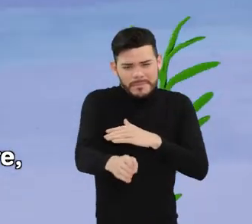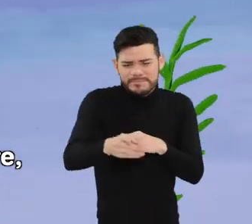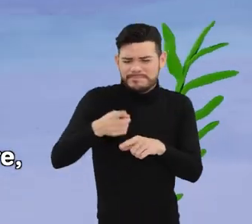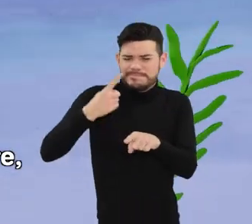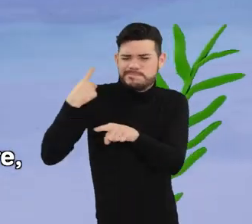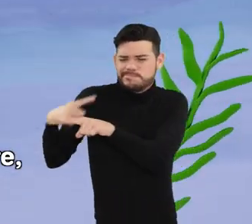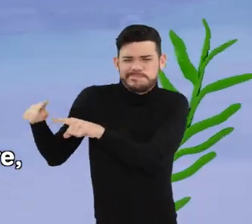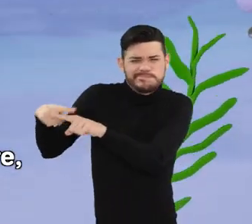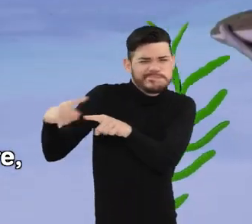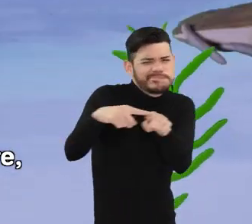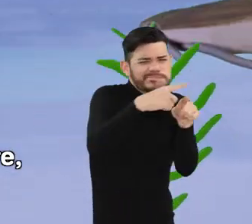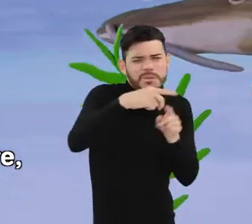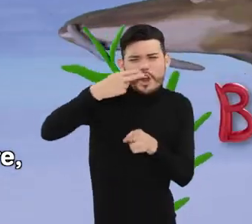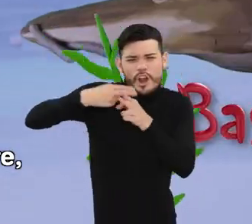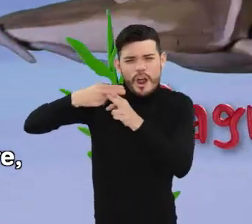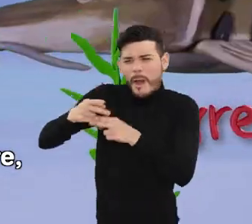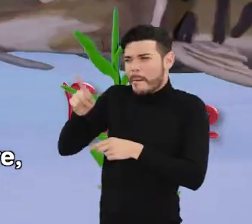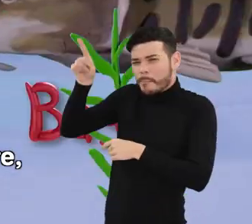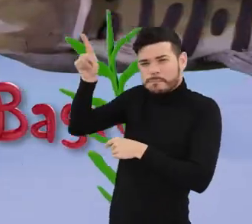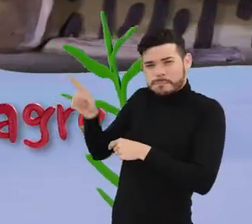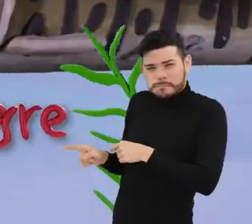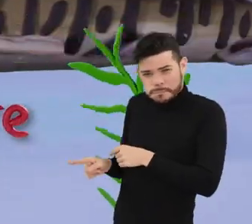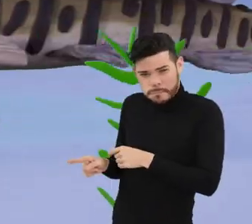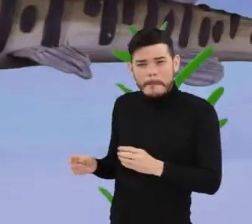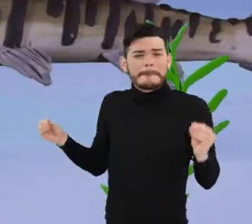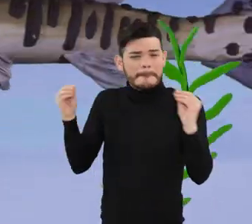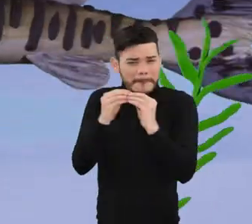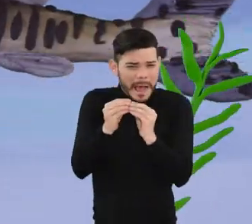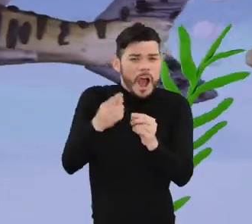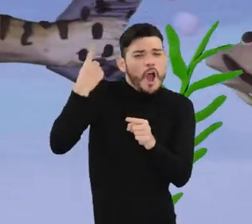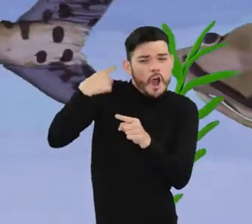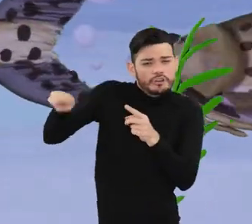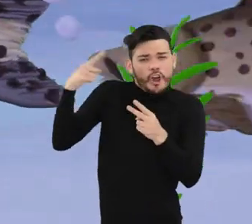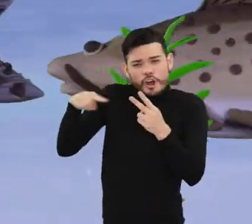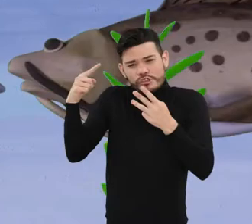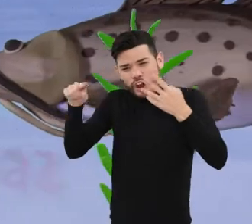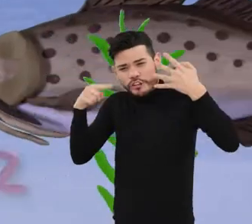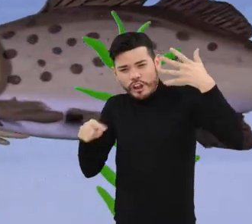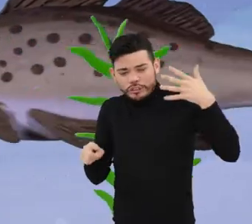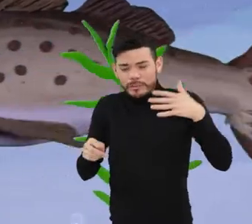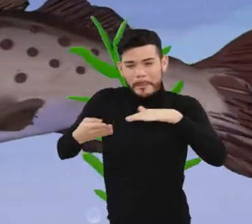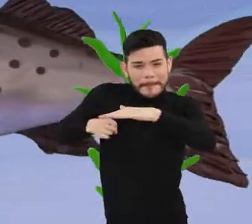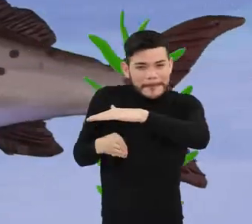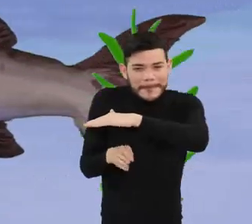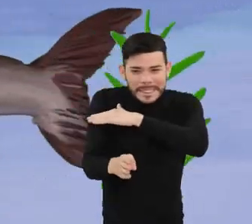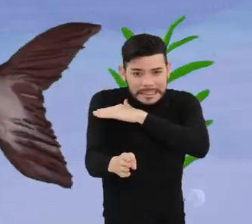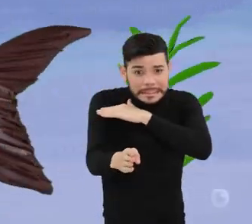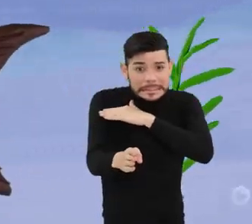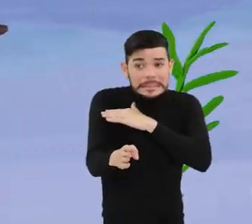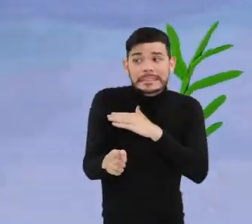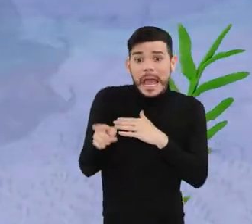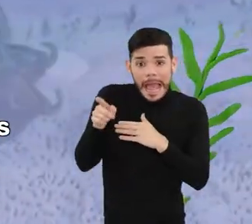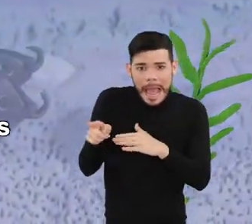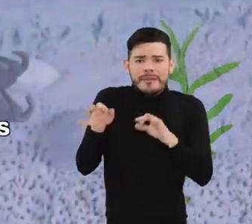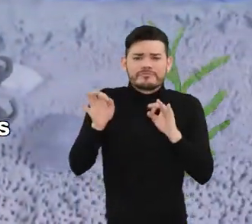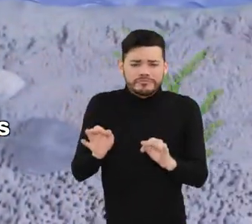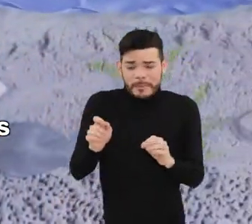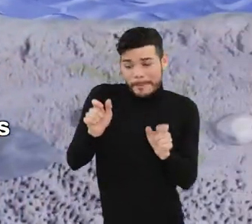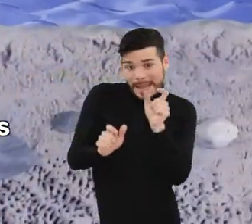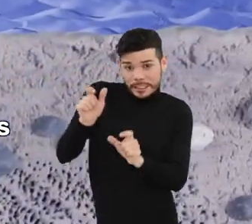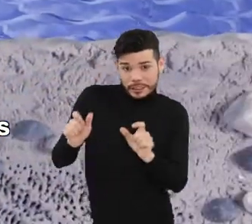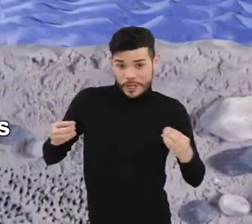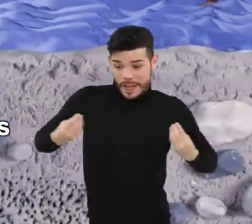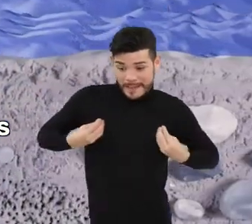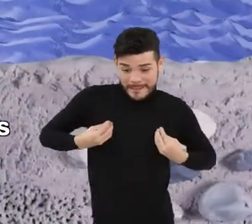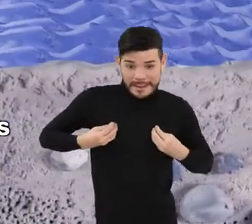Variedades como el bocachico, el bagre, el nicuro, la barbuda y el capaz, entre muchos otros, han sido